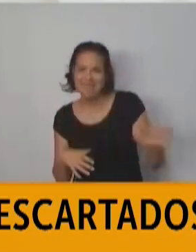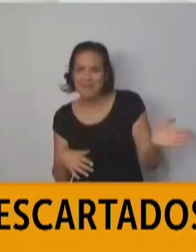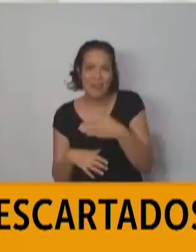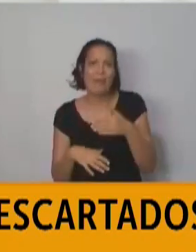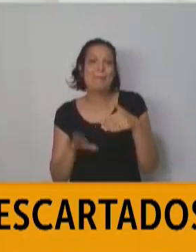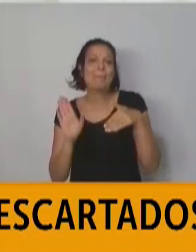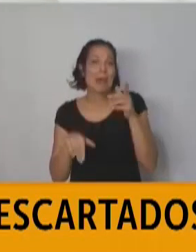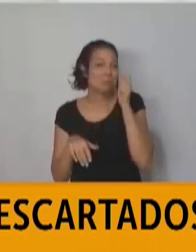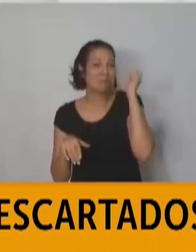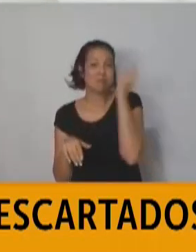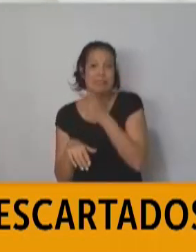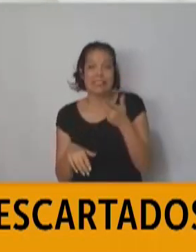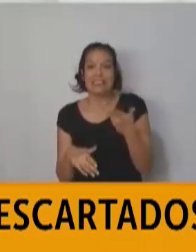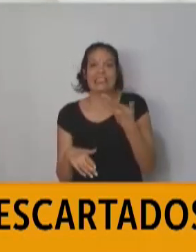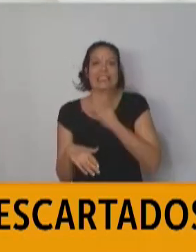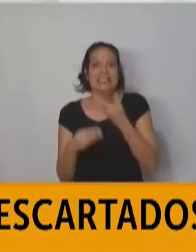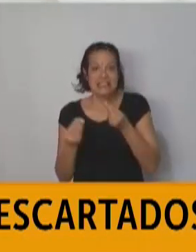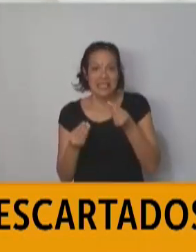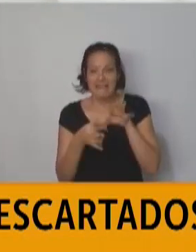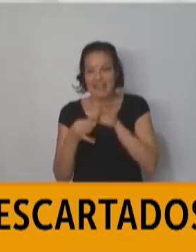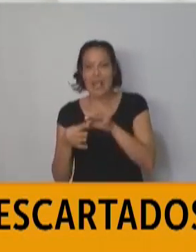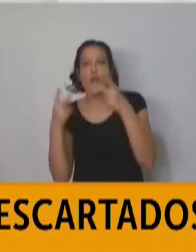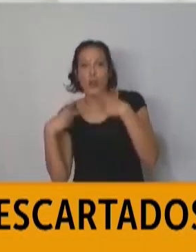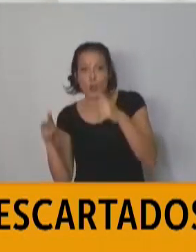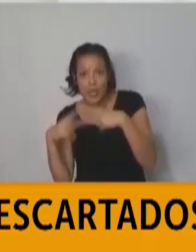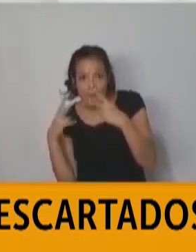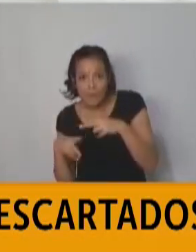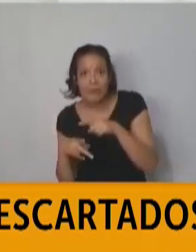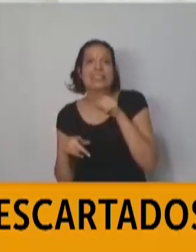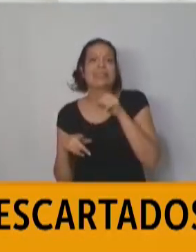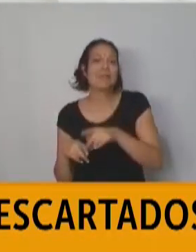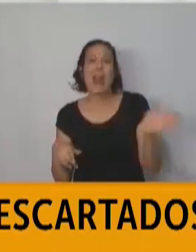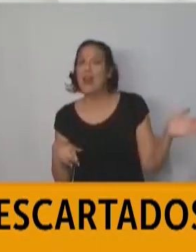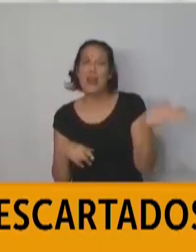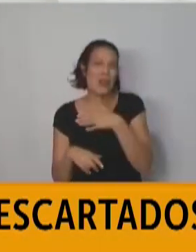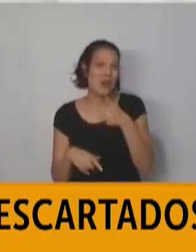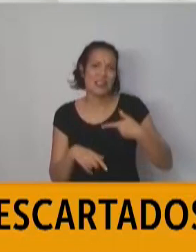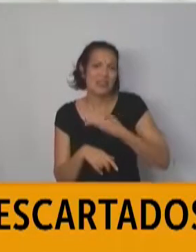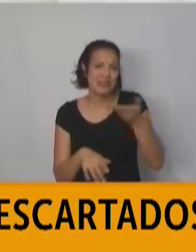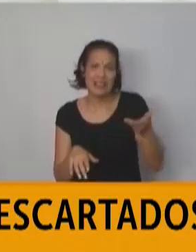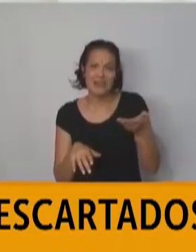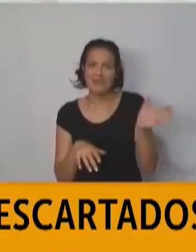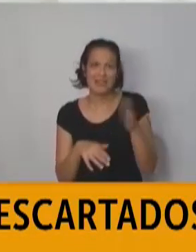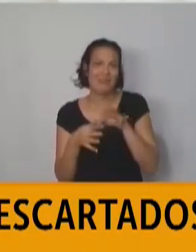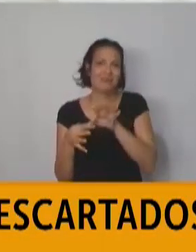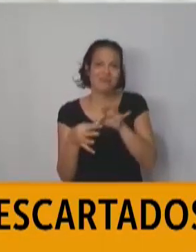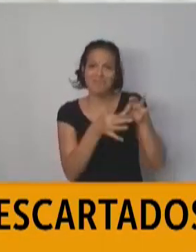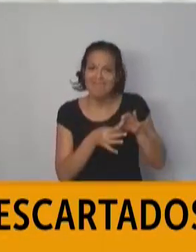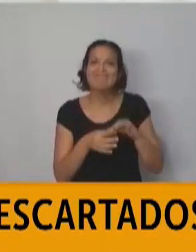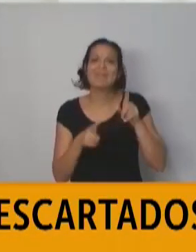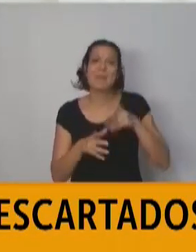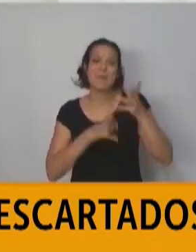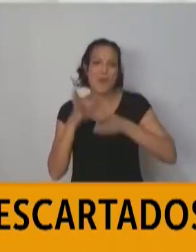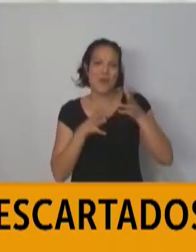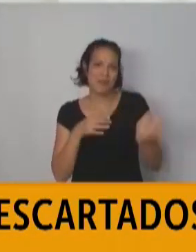más rápidamente afectados es el sector vinculado al turismo, pero, indudablemente, afecta a toda la trama social y productiva de nuestra